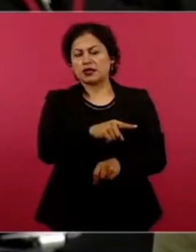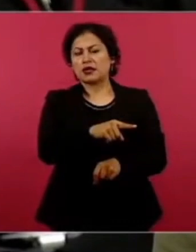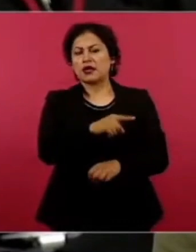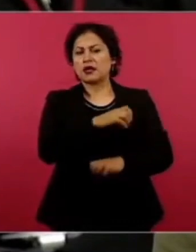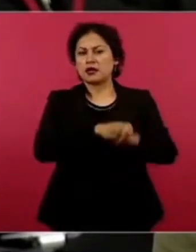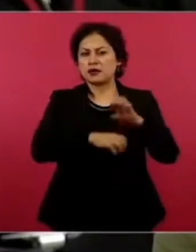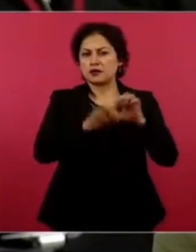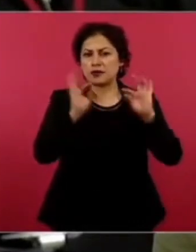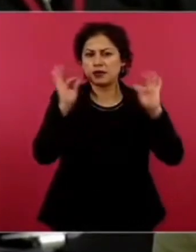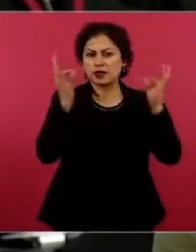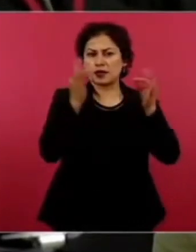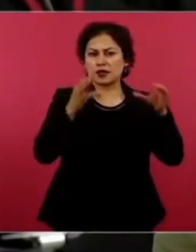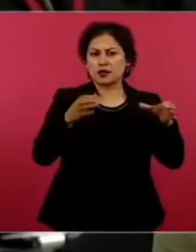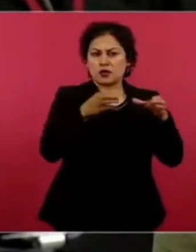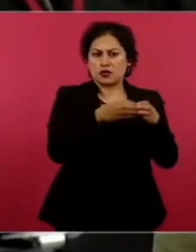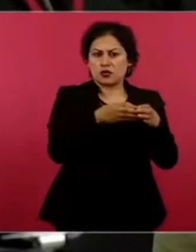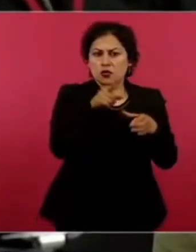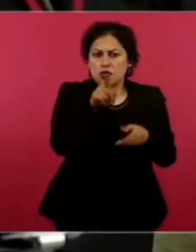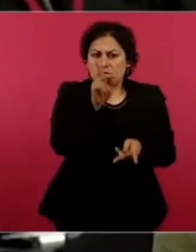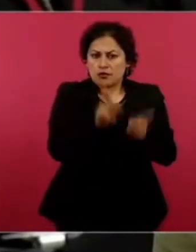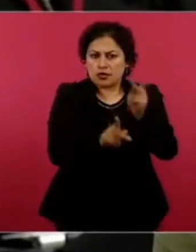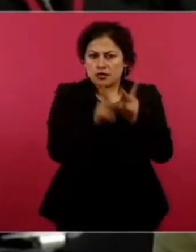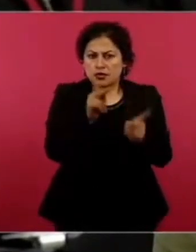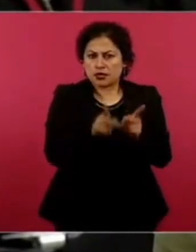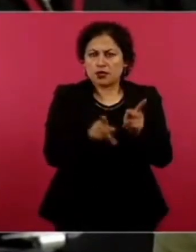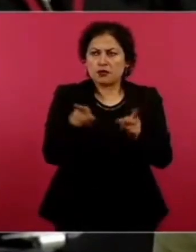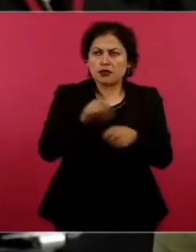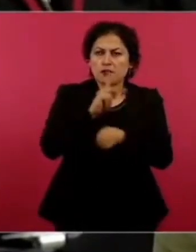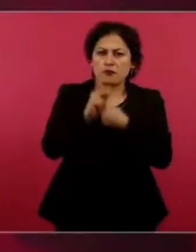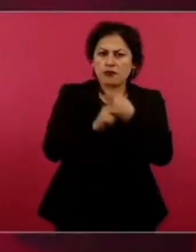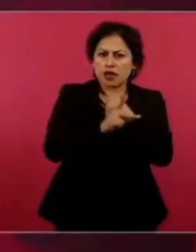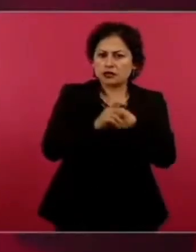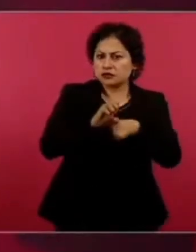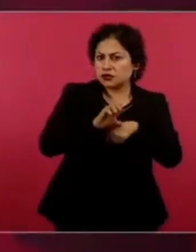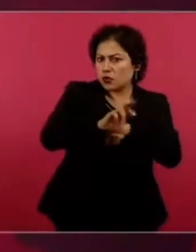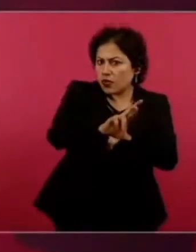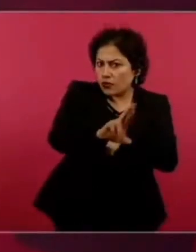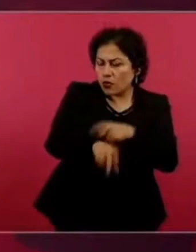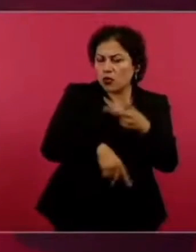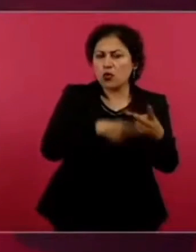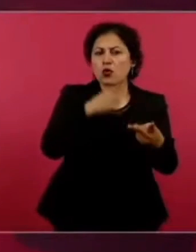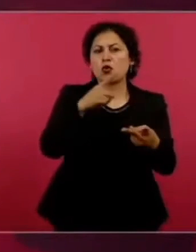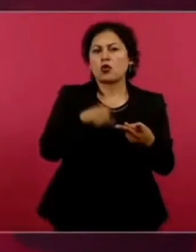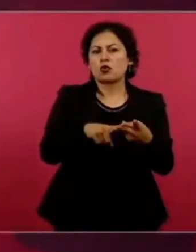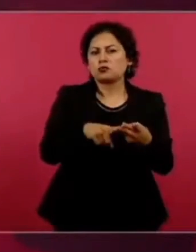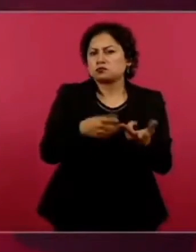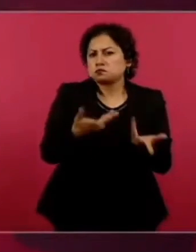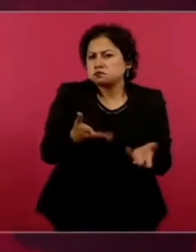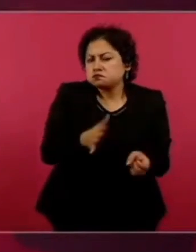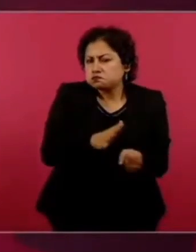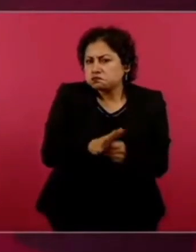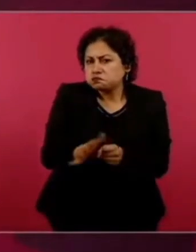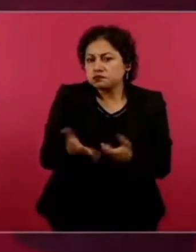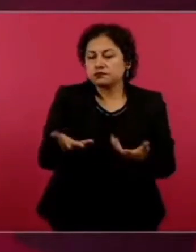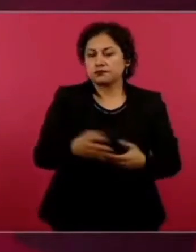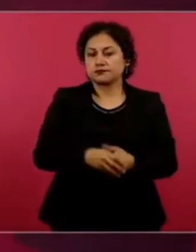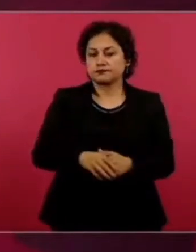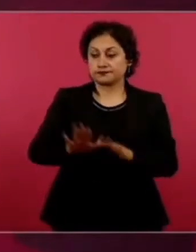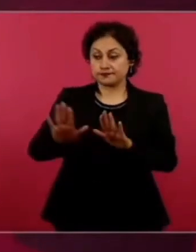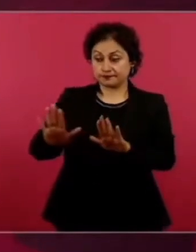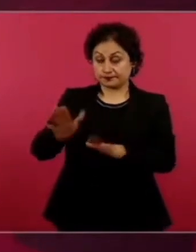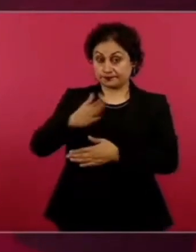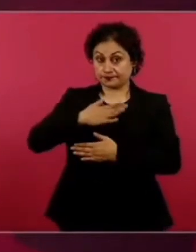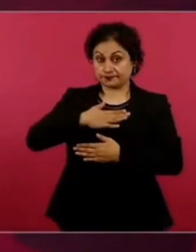sea Ecuador o sea a estos países que va a visitar usted. Nuestra propuesta en el tema de la